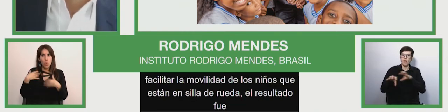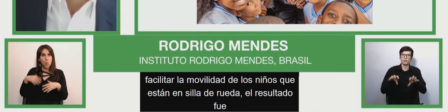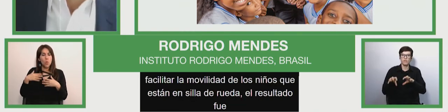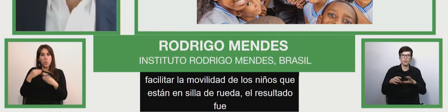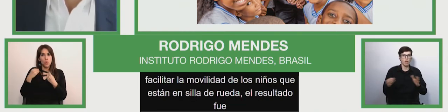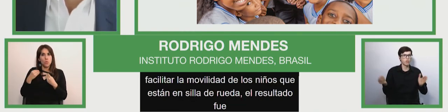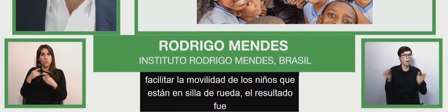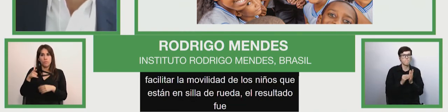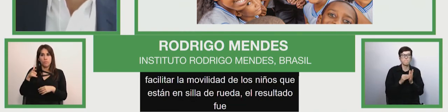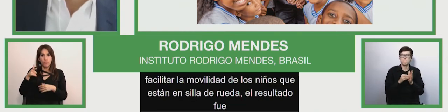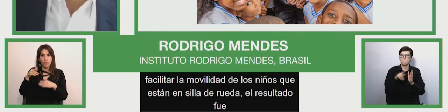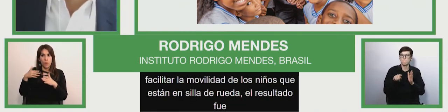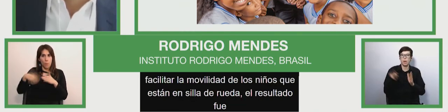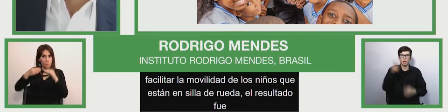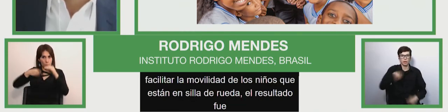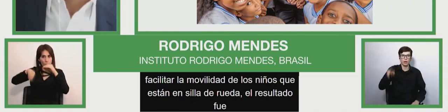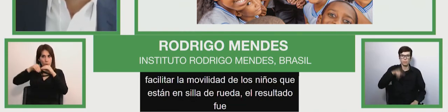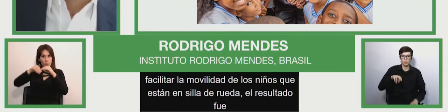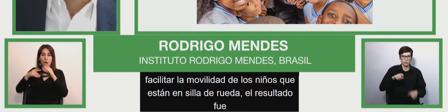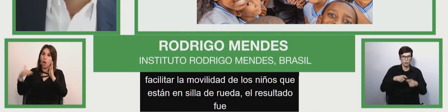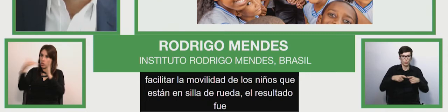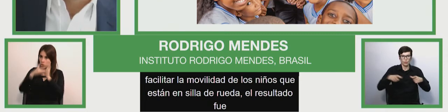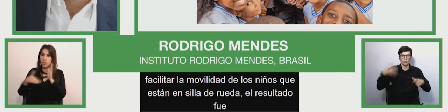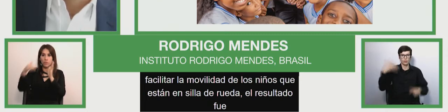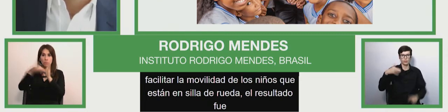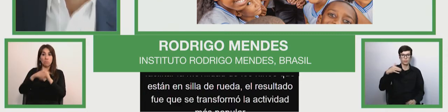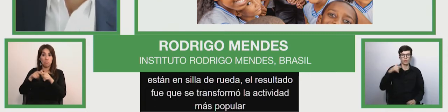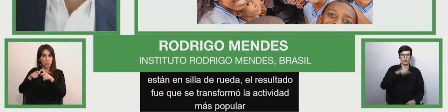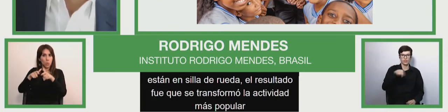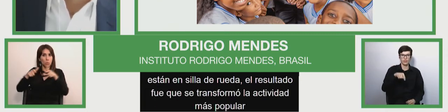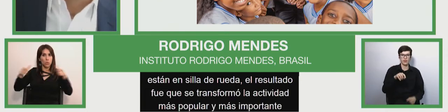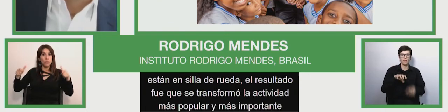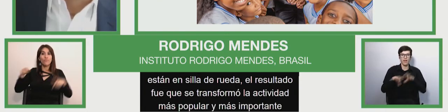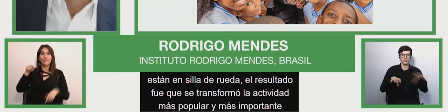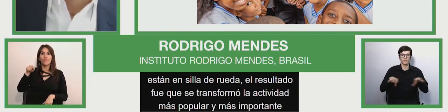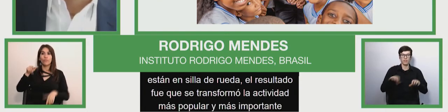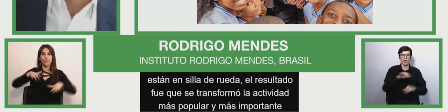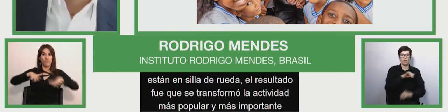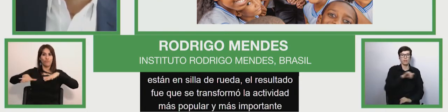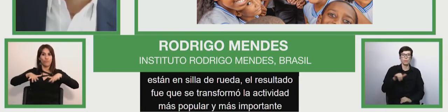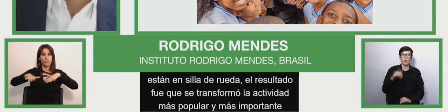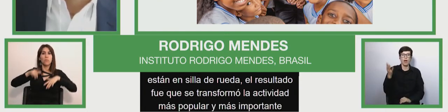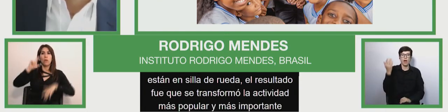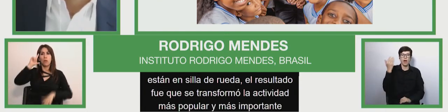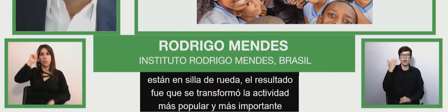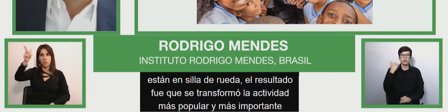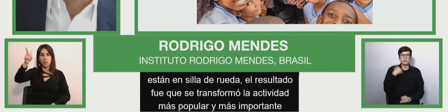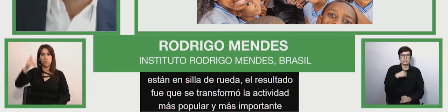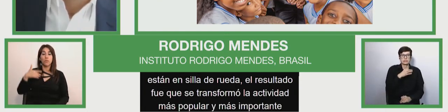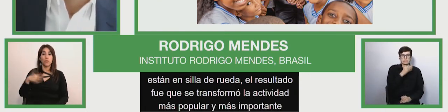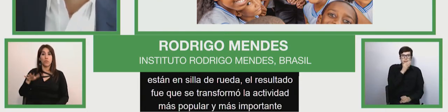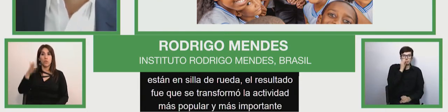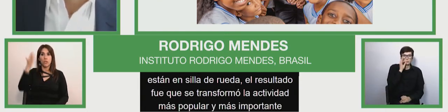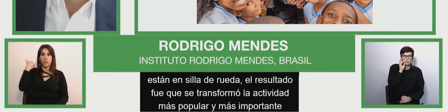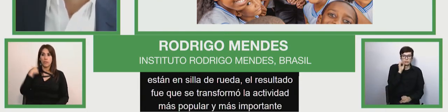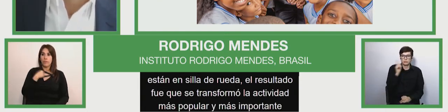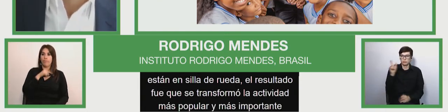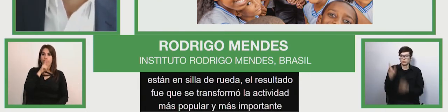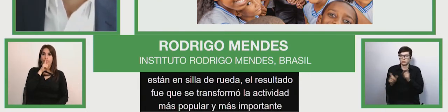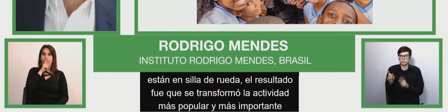más importante y María terminó un silencioso un tiempo un